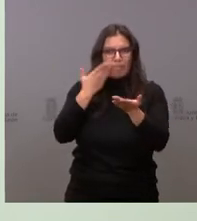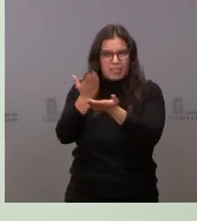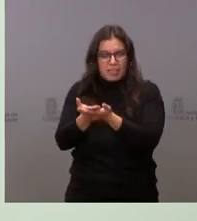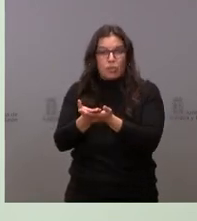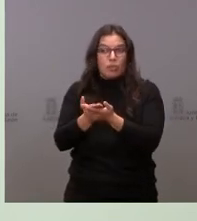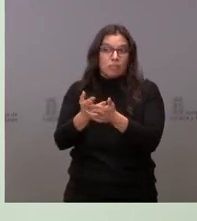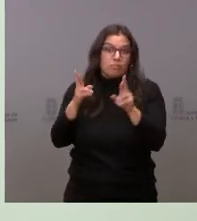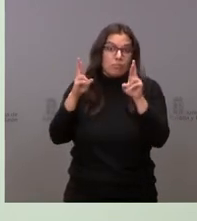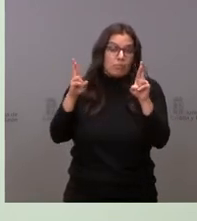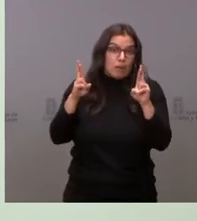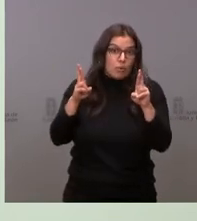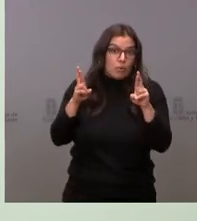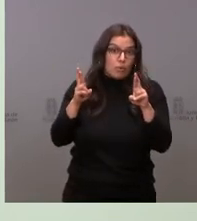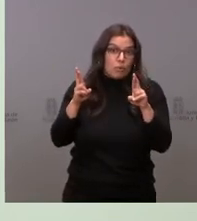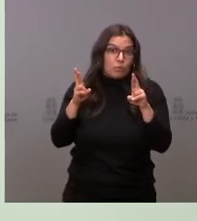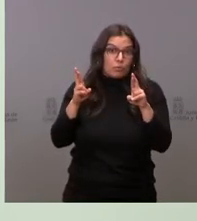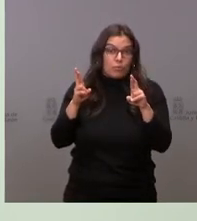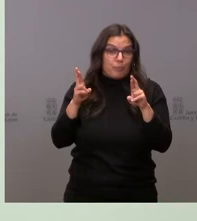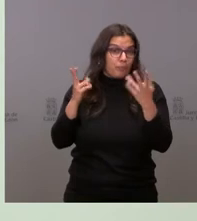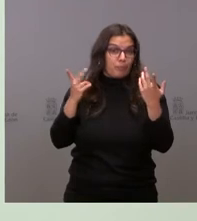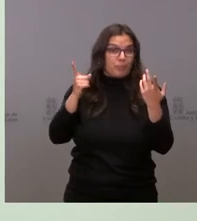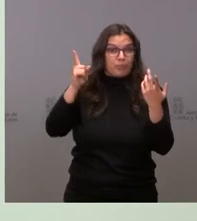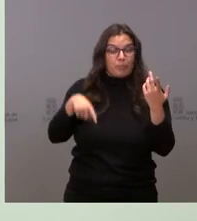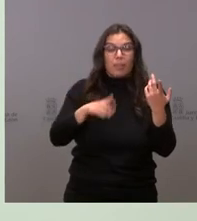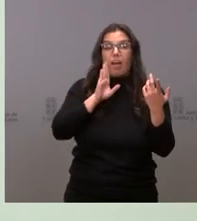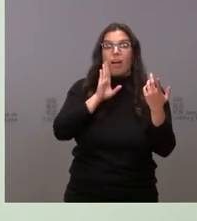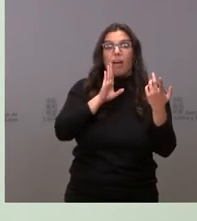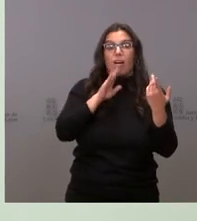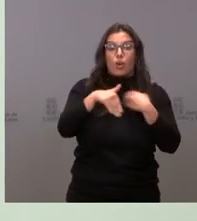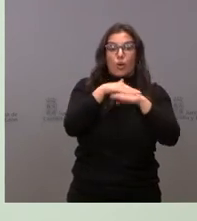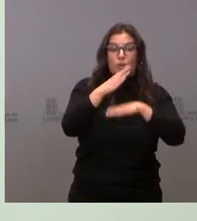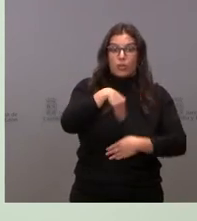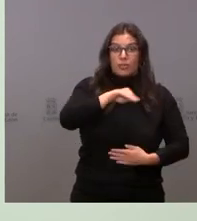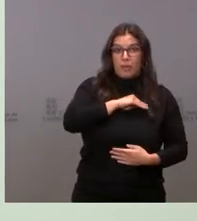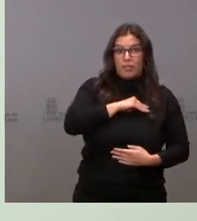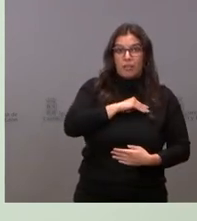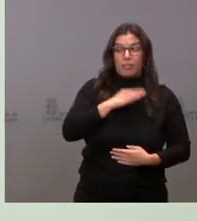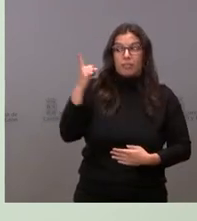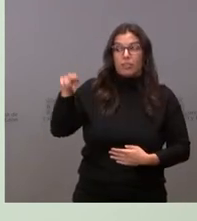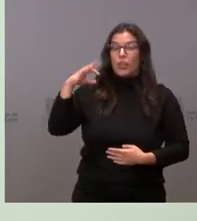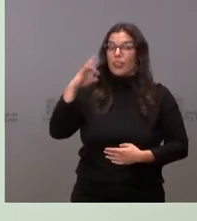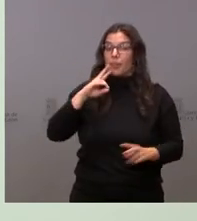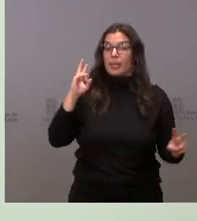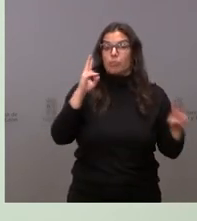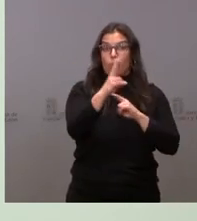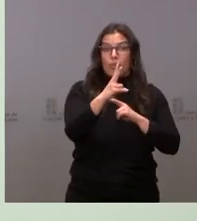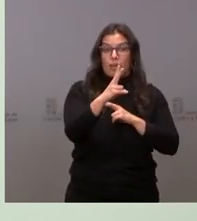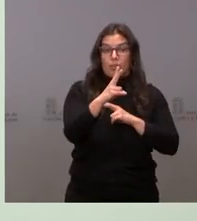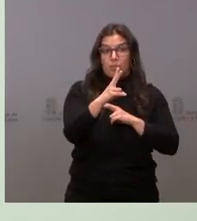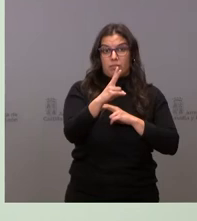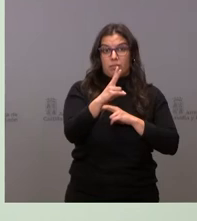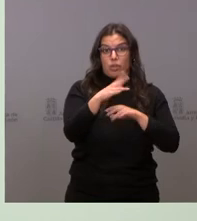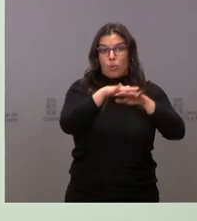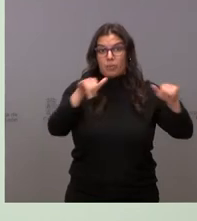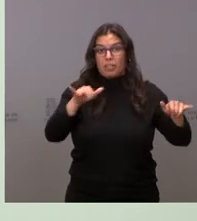esperamos que, igual que decía antes que el Gobierno de España tiene que responder a la problemática creada por